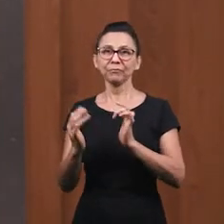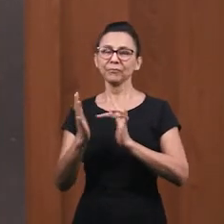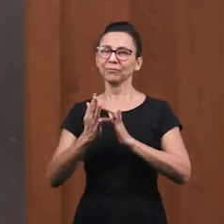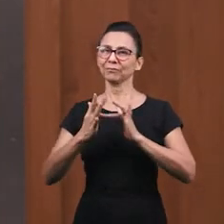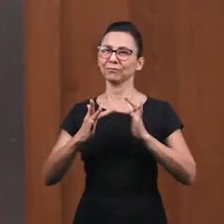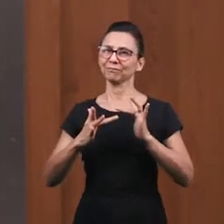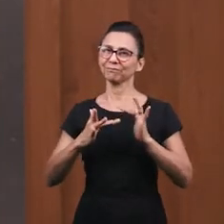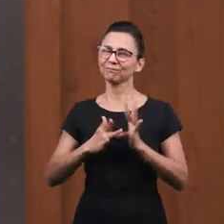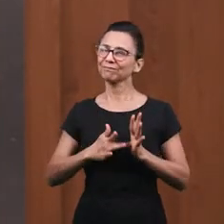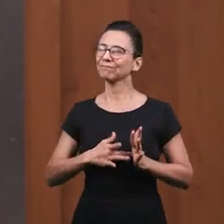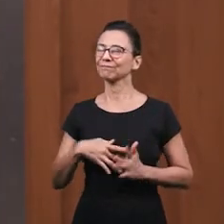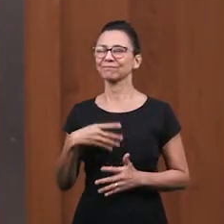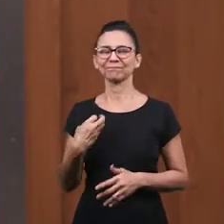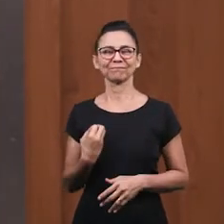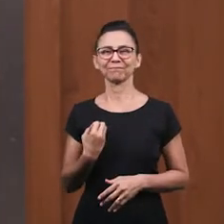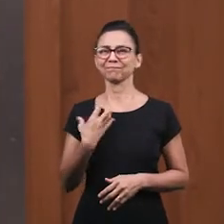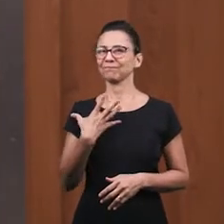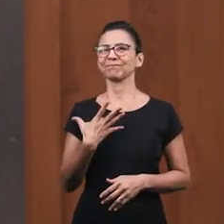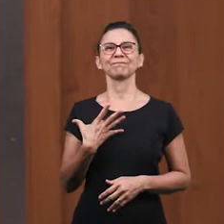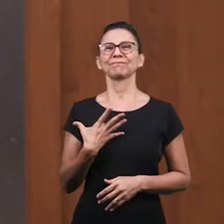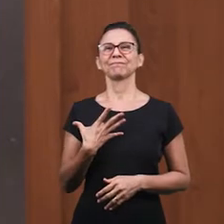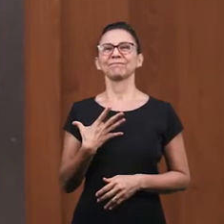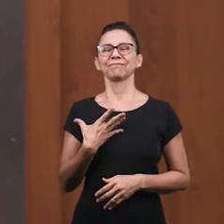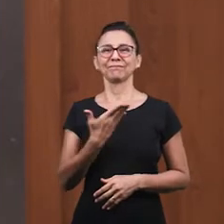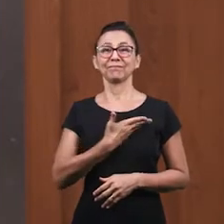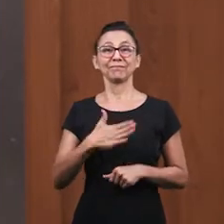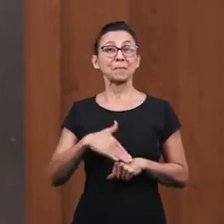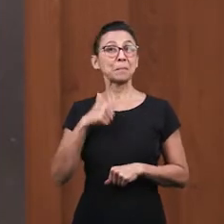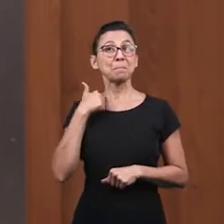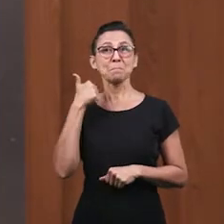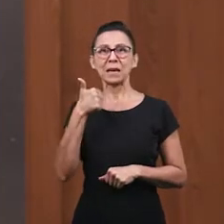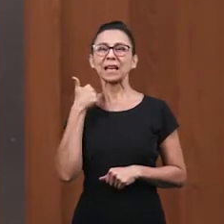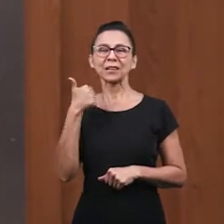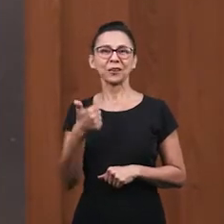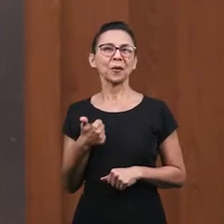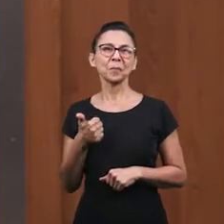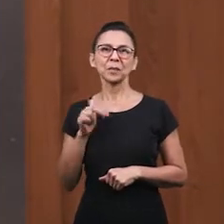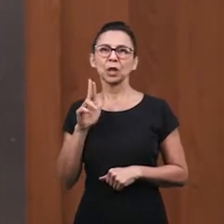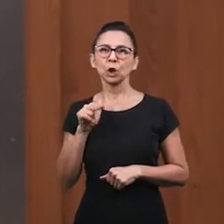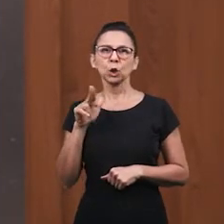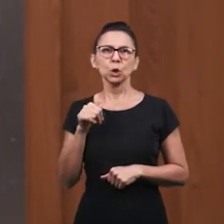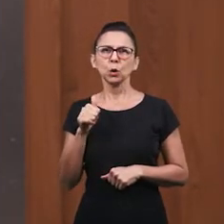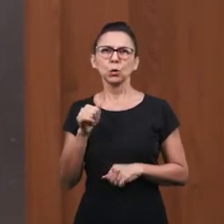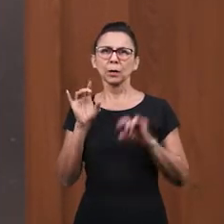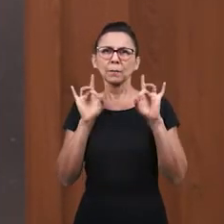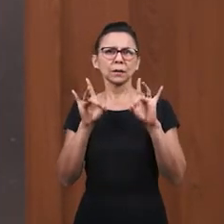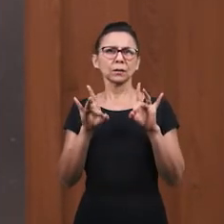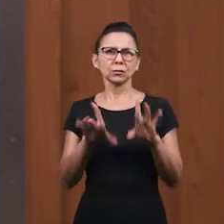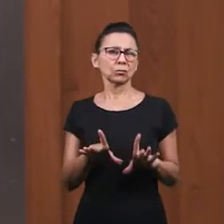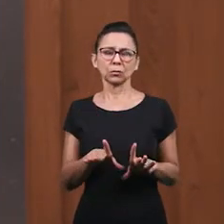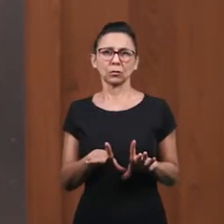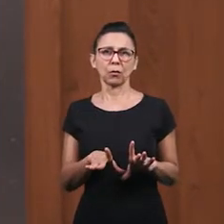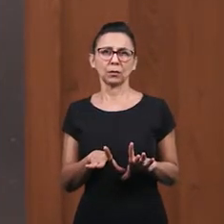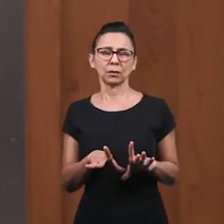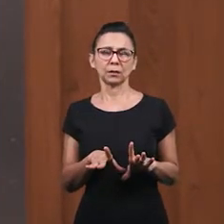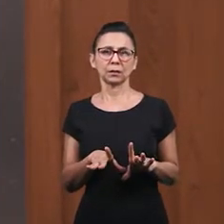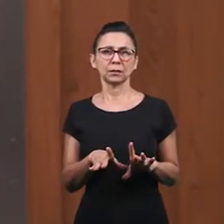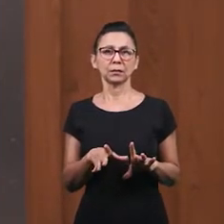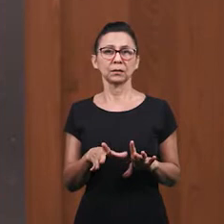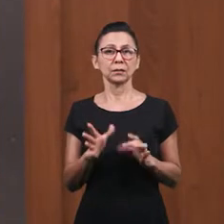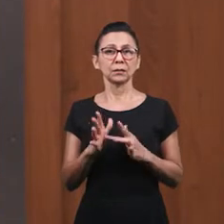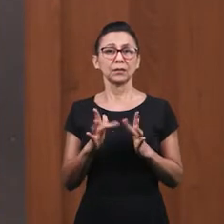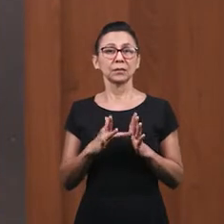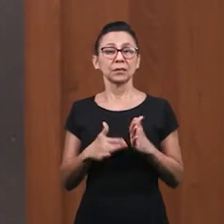Podemos hablar Abiertamente En quien tenemos Plena confianza Ese alguien Es Jesús Nuestro mejor amigo